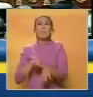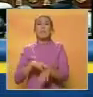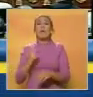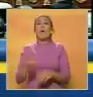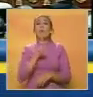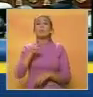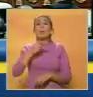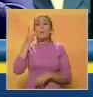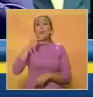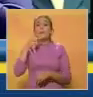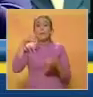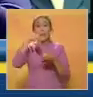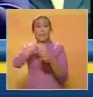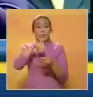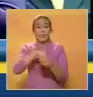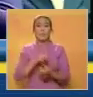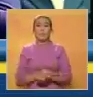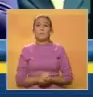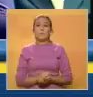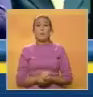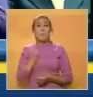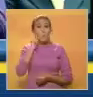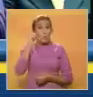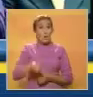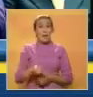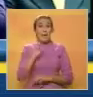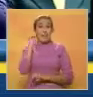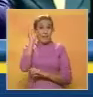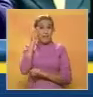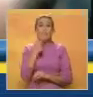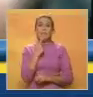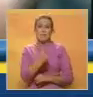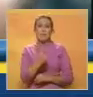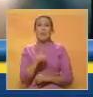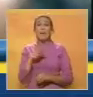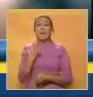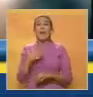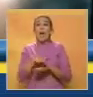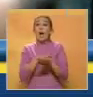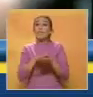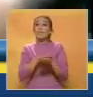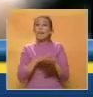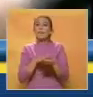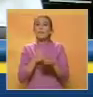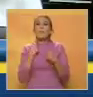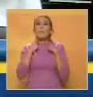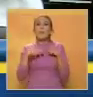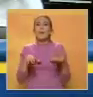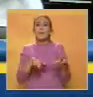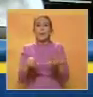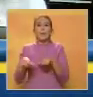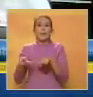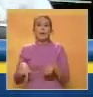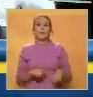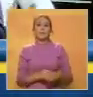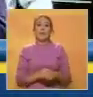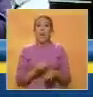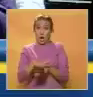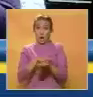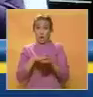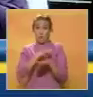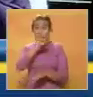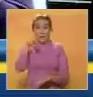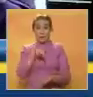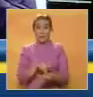político del gremio. La diputada Dinora Figuera sin embargo sostiene que el gobierno está perdiendo espacios. Porque el gobierno nacional,